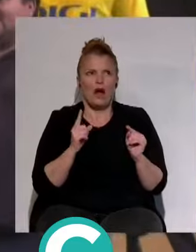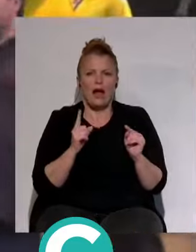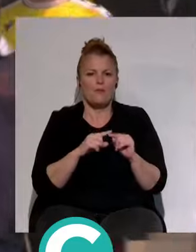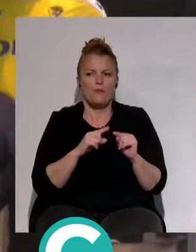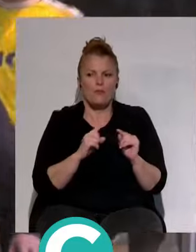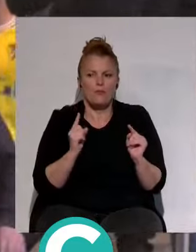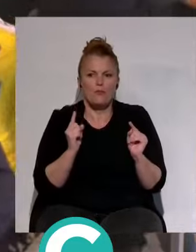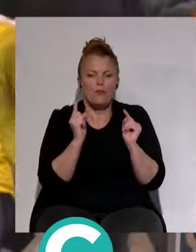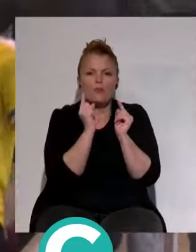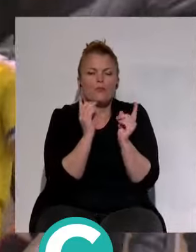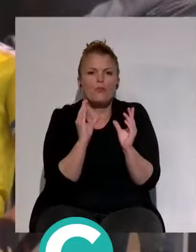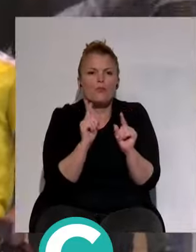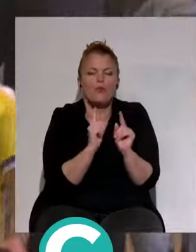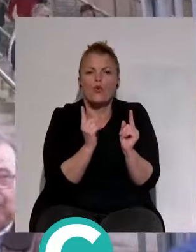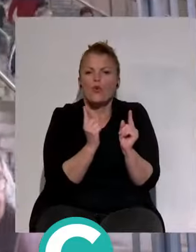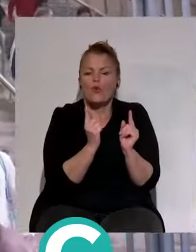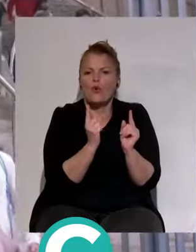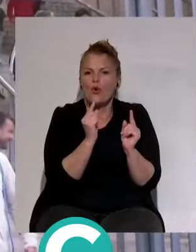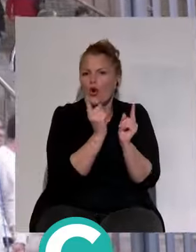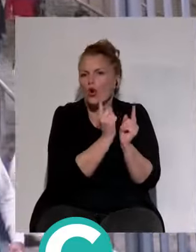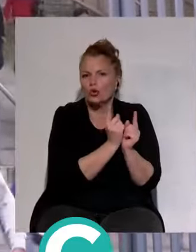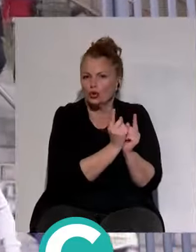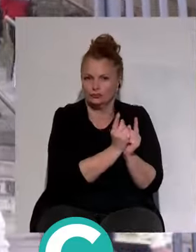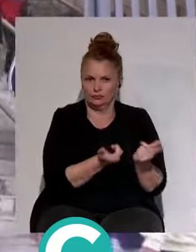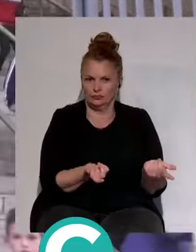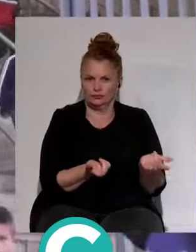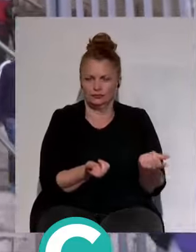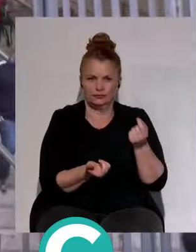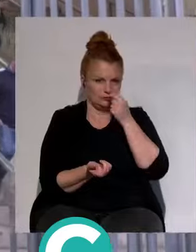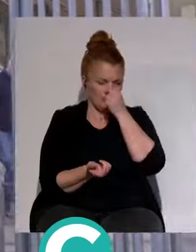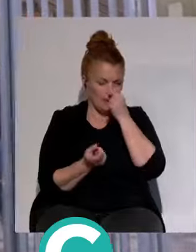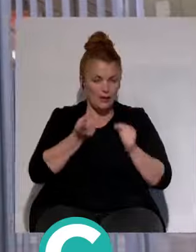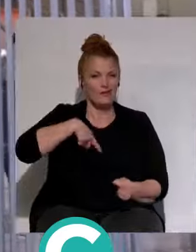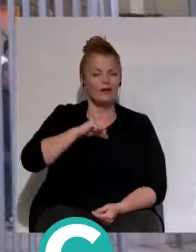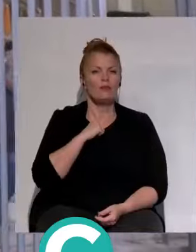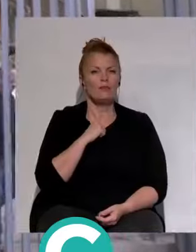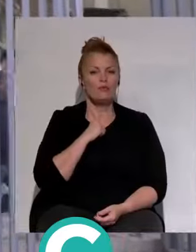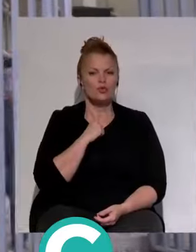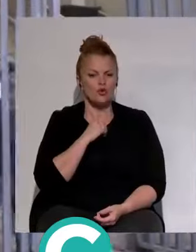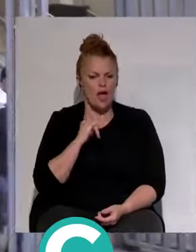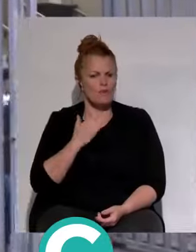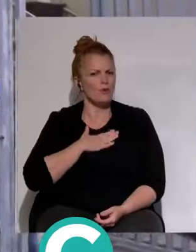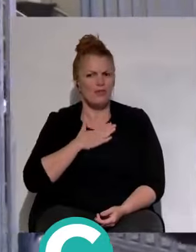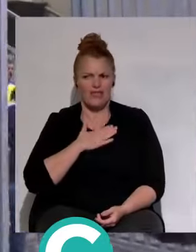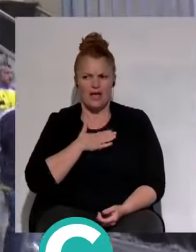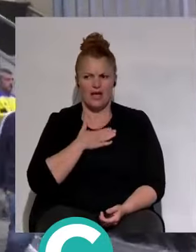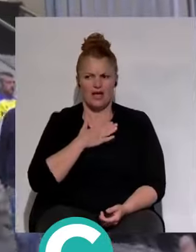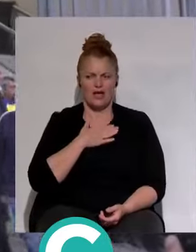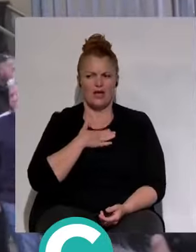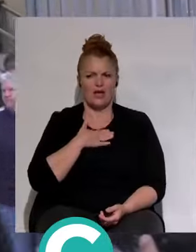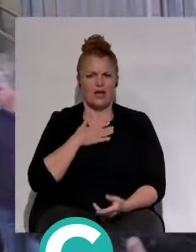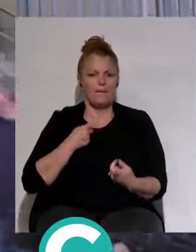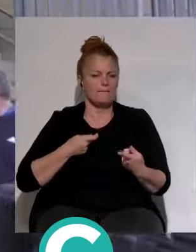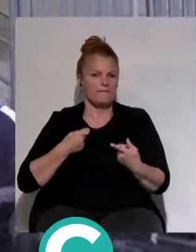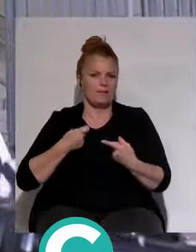Sí. Muy cortito. Tiene dos jugadores cedidos en esta temporada. No, no. También. Tenemos mucho en propiedad, pero muy mayor y con muy poquito